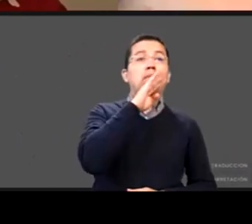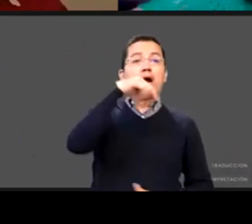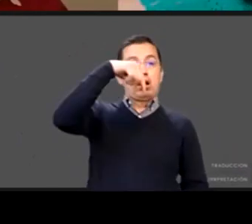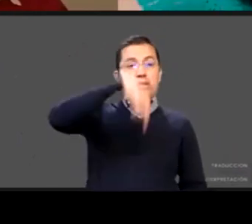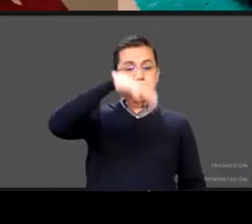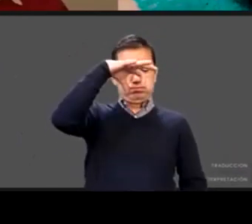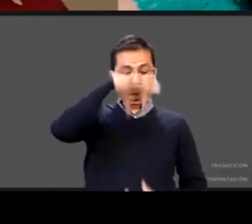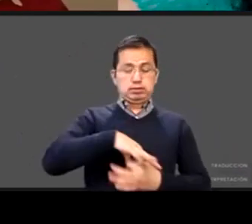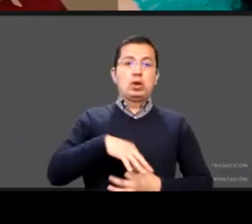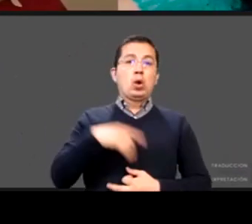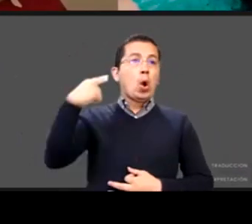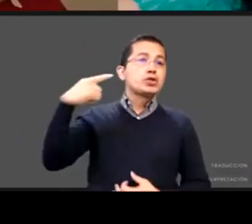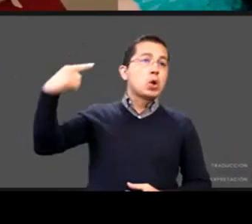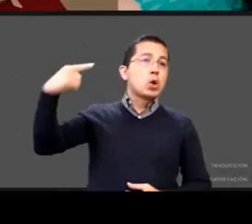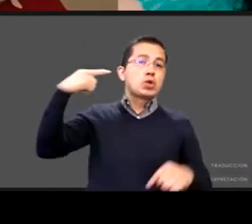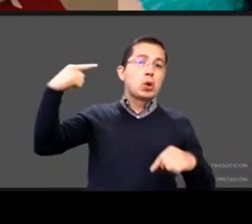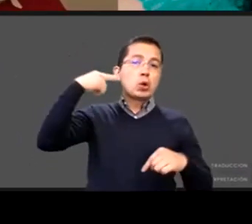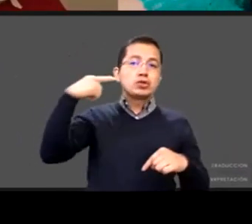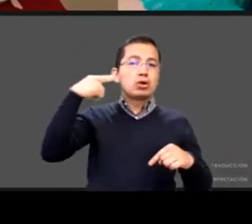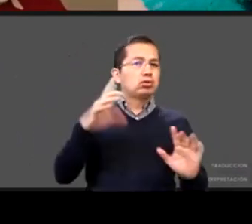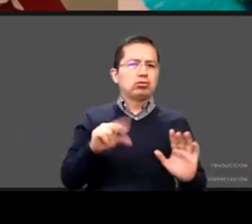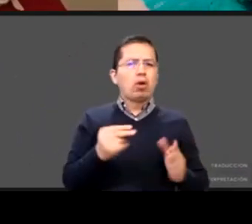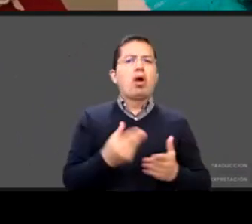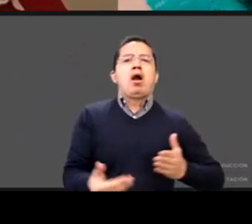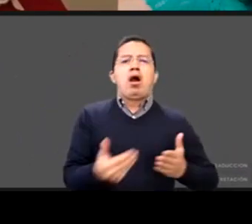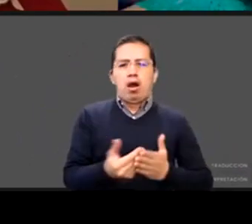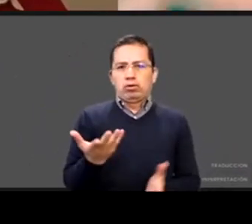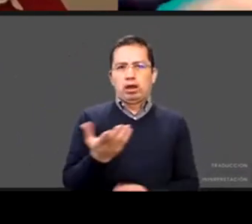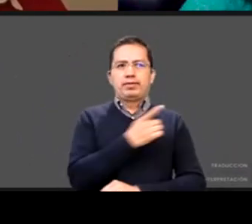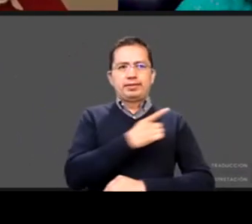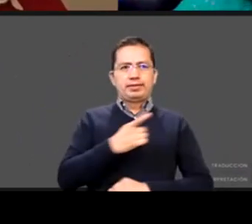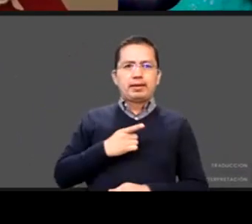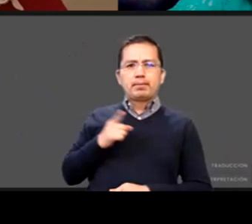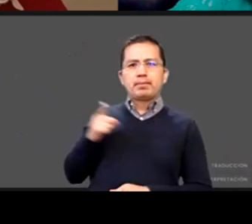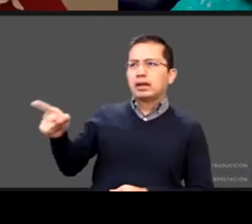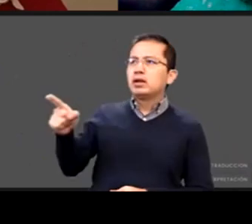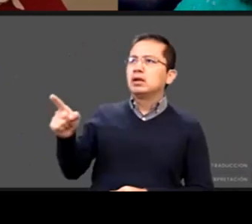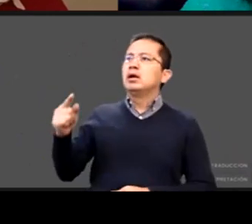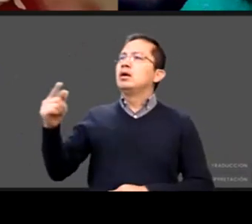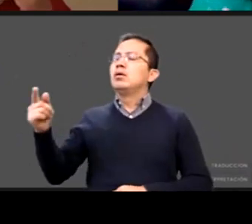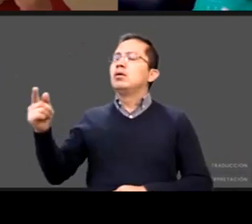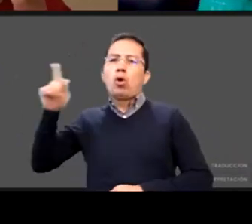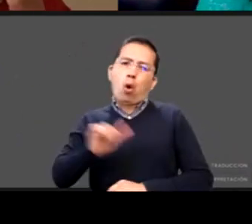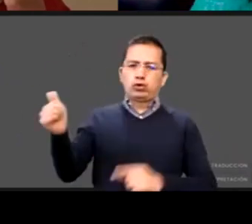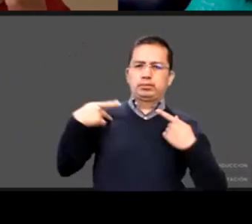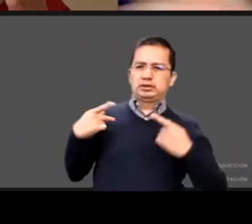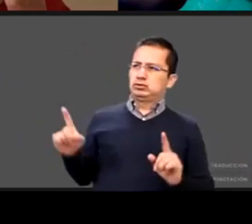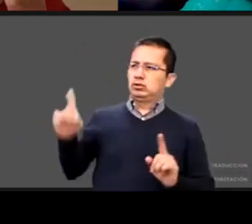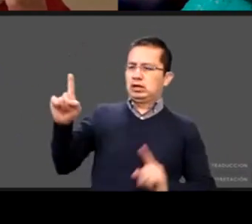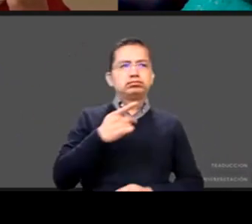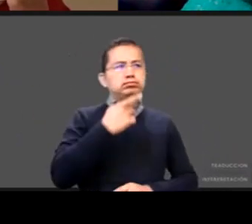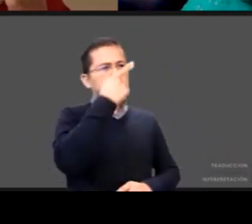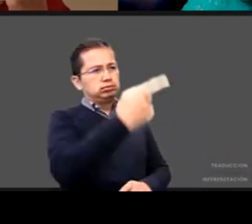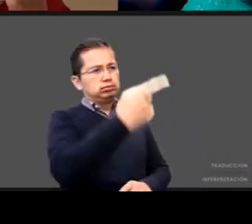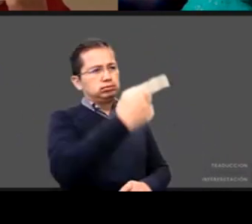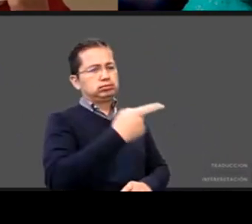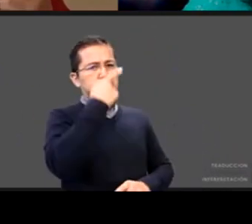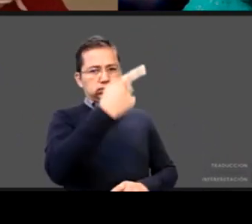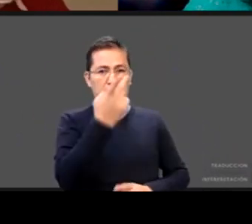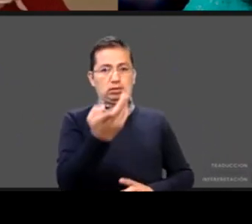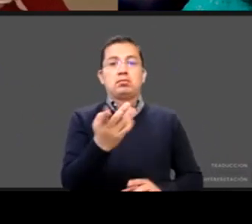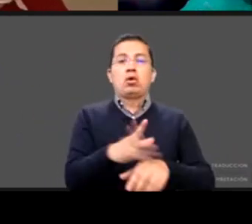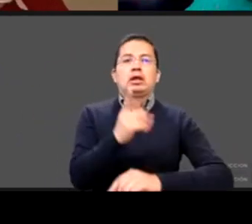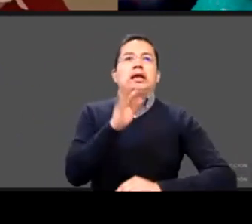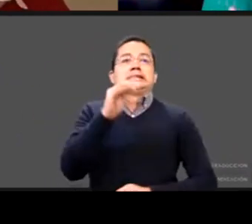alguien habla y el niño se empieza a mover el niño no tiene habilidades psíquicas o no demostradas científicamente que pueda saber que te vio